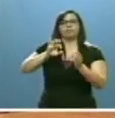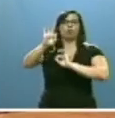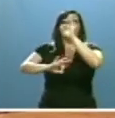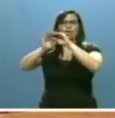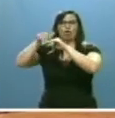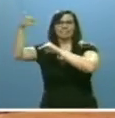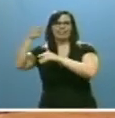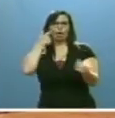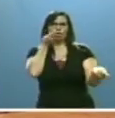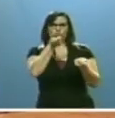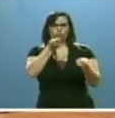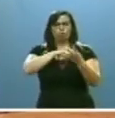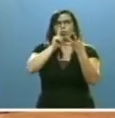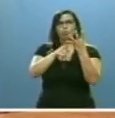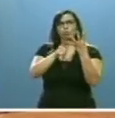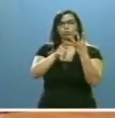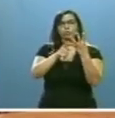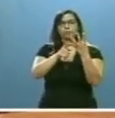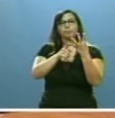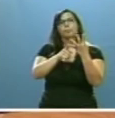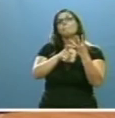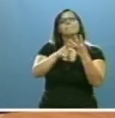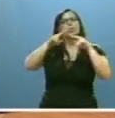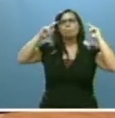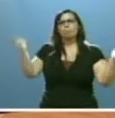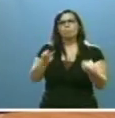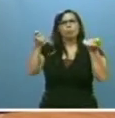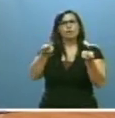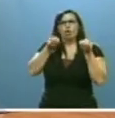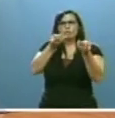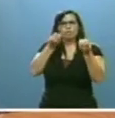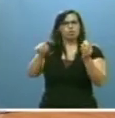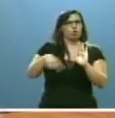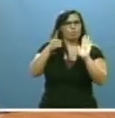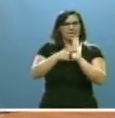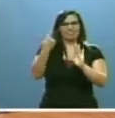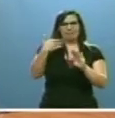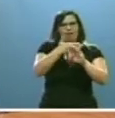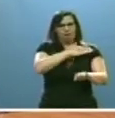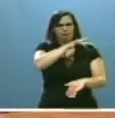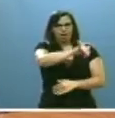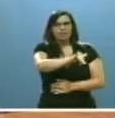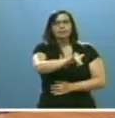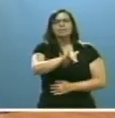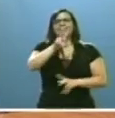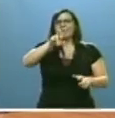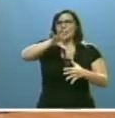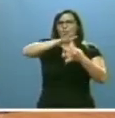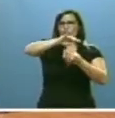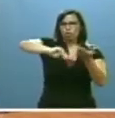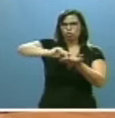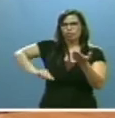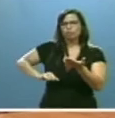control. Cuatro, además de seguir publicando toda la información ya disponible hoy en el portal en materia de contratos de la Administración,